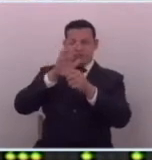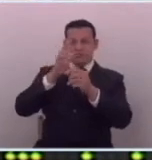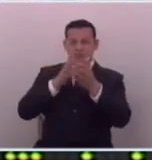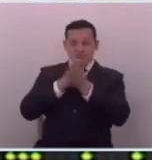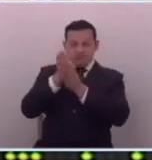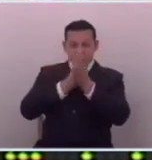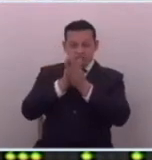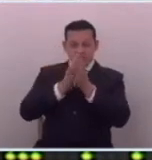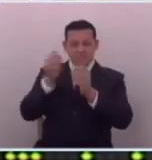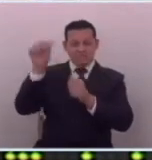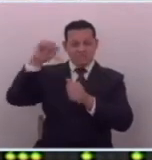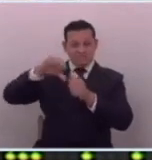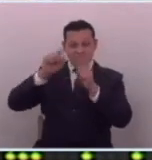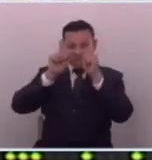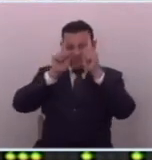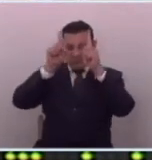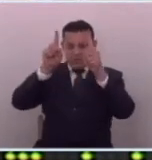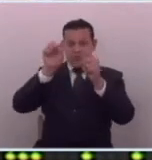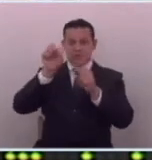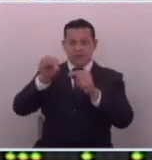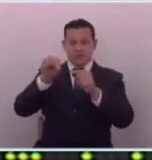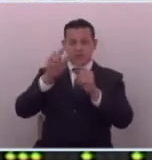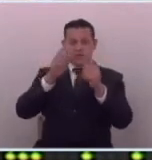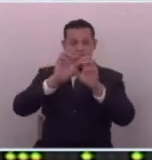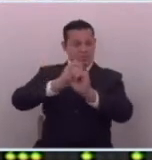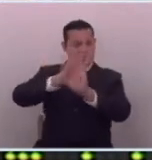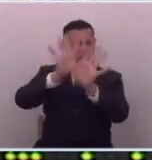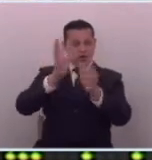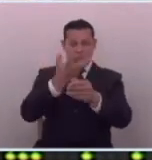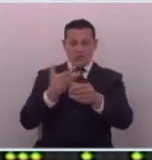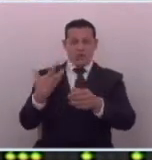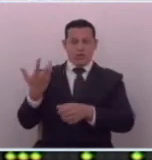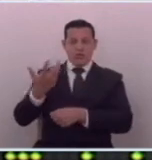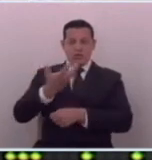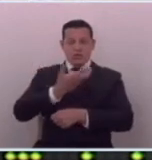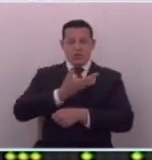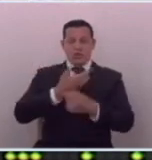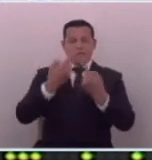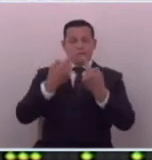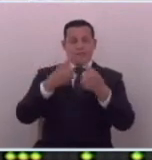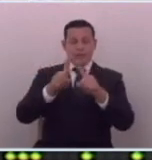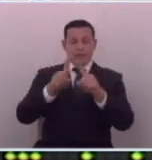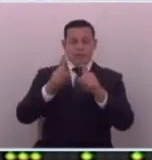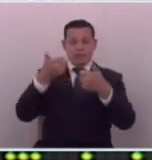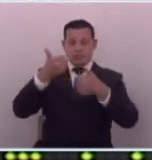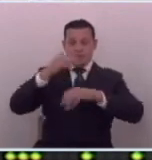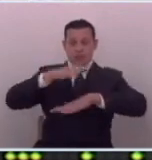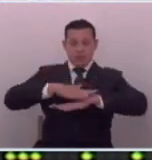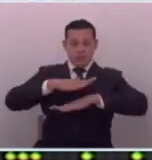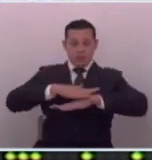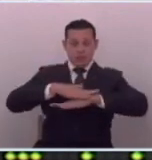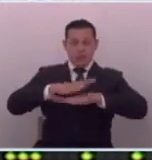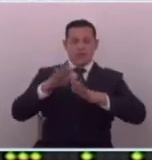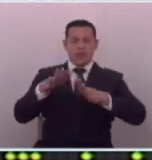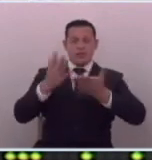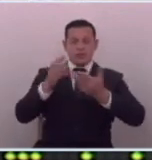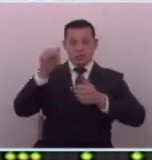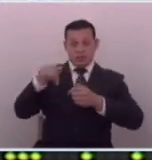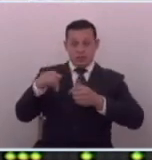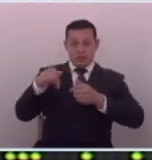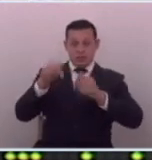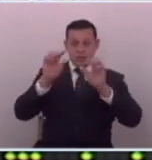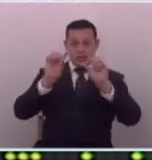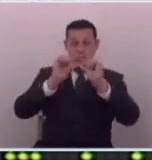y esto ha sido creo yo más que evidente para todos pero hay buenas noticias y es que este